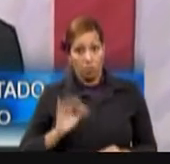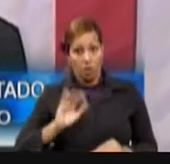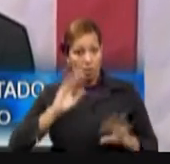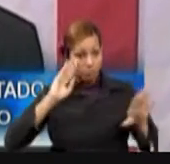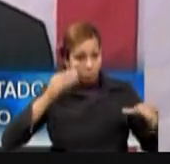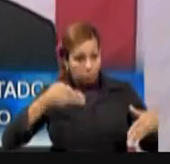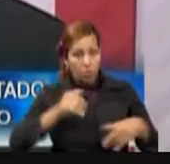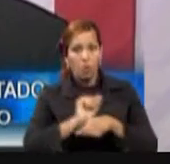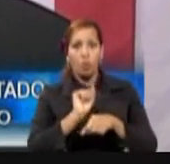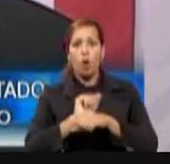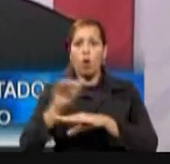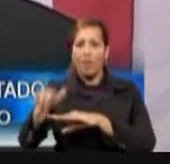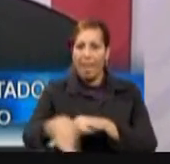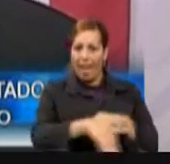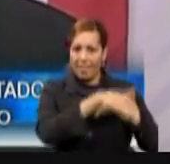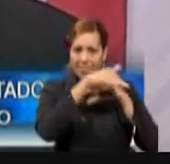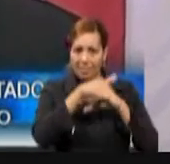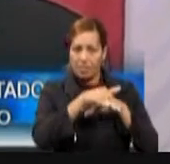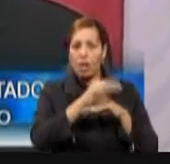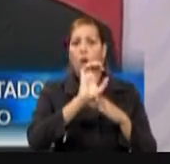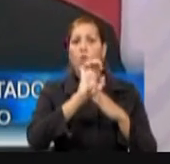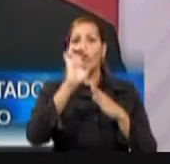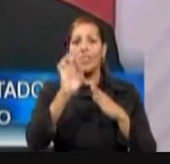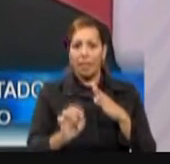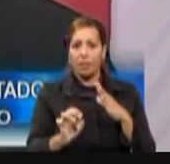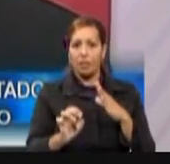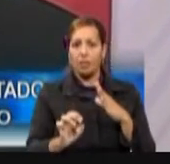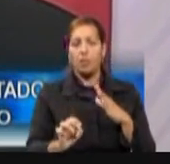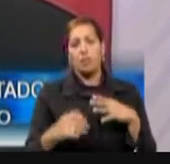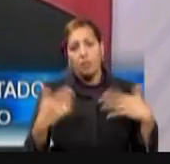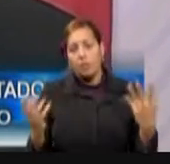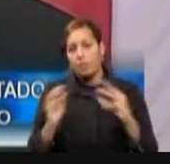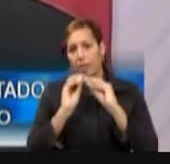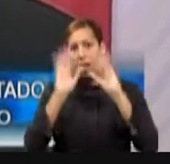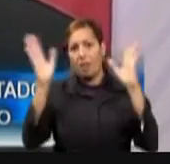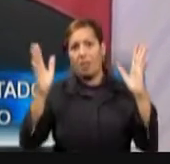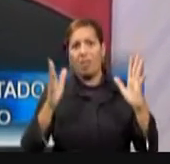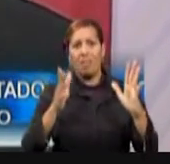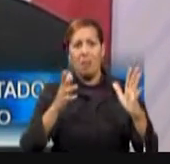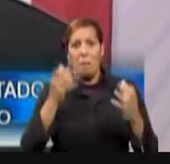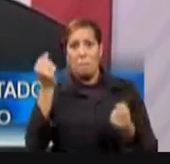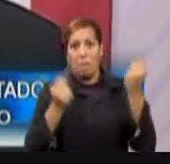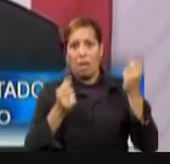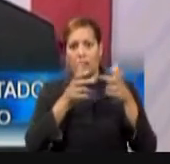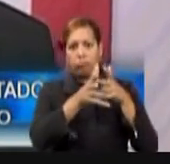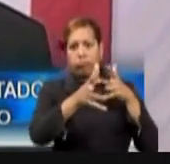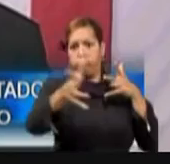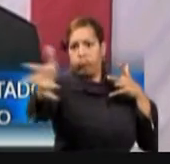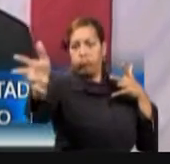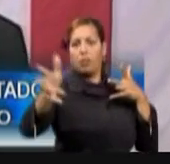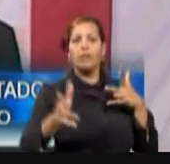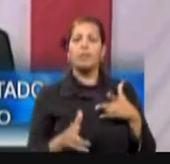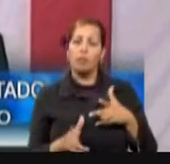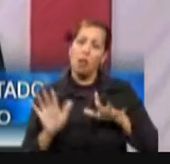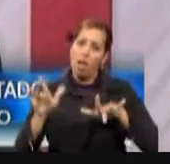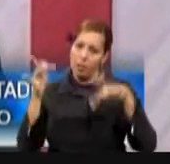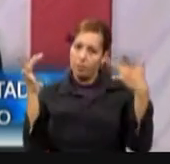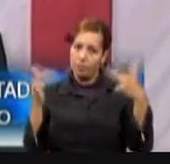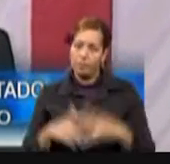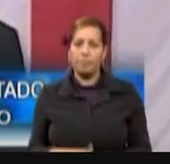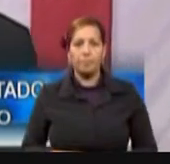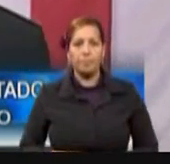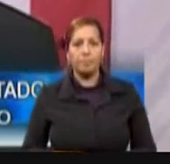concentra en horarios nocturnos y fines de semana para minimizar la congestión vehicular en horas regulares de trabajo.